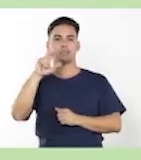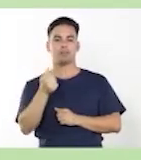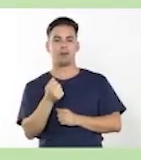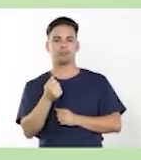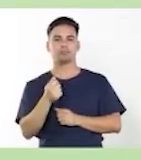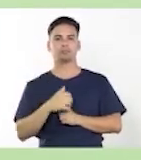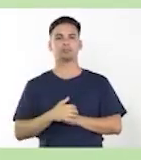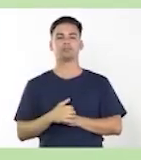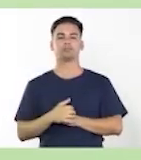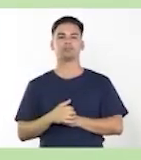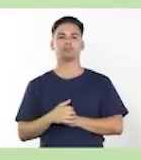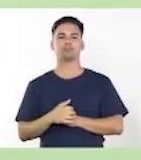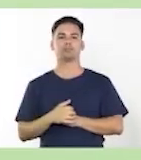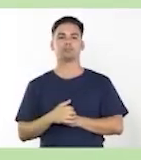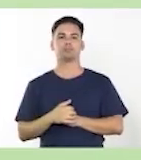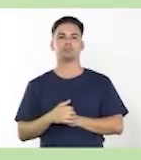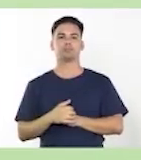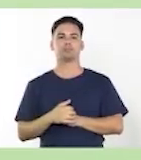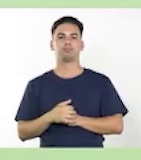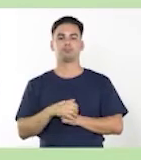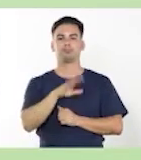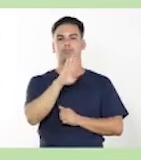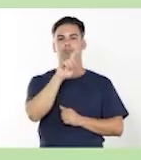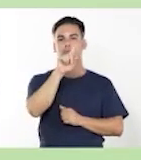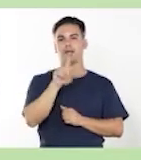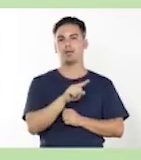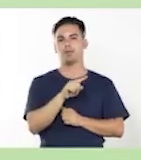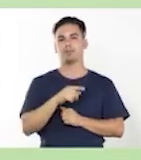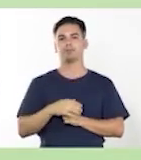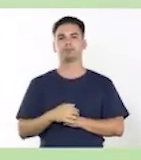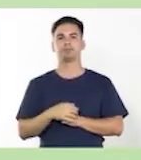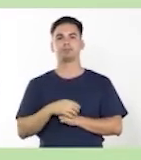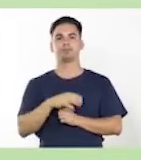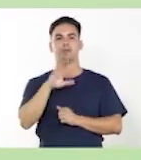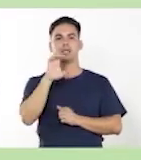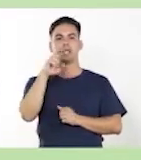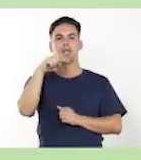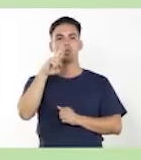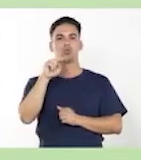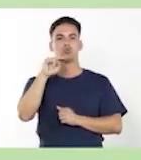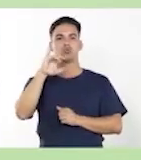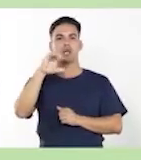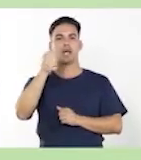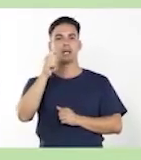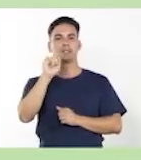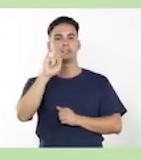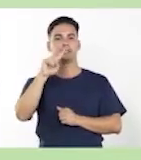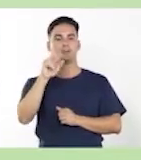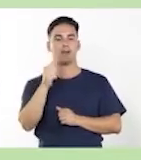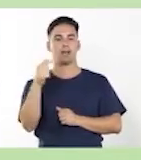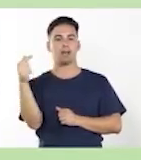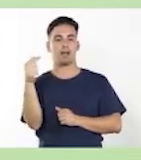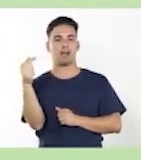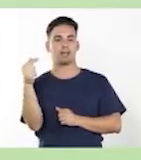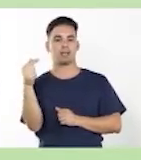exclamativo. B, enunciativa negativa. C,